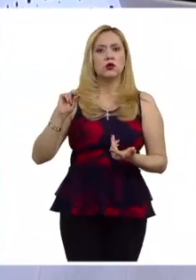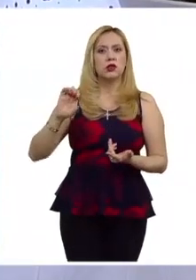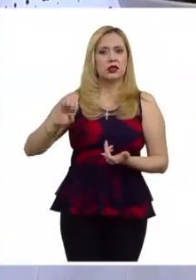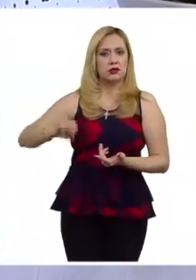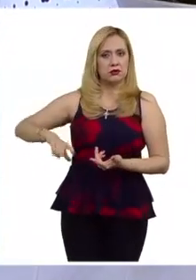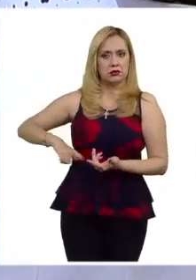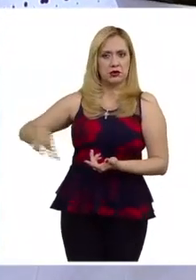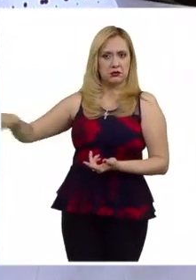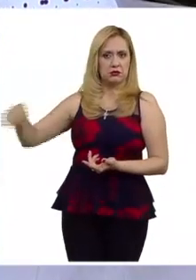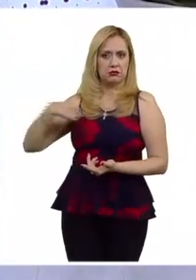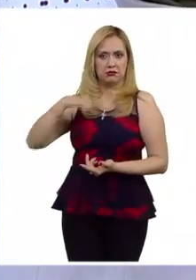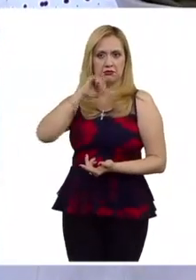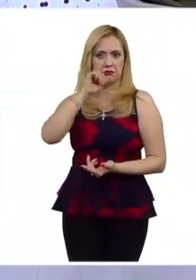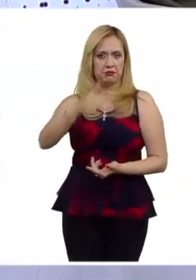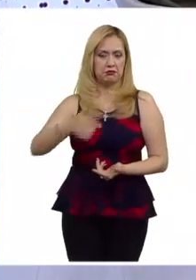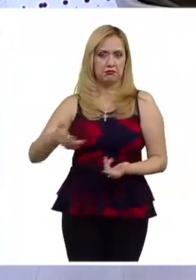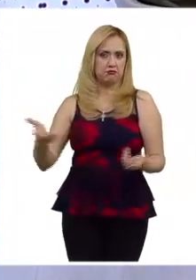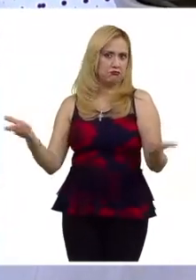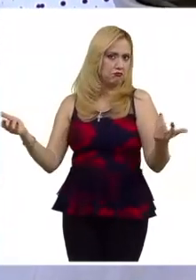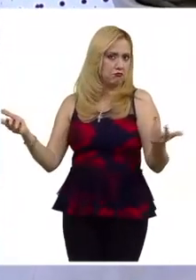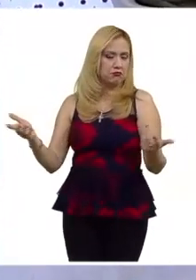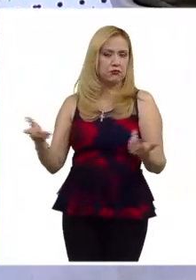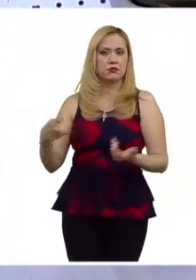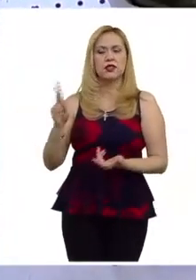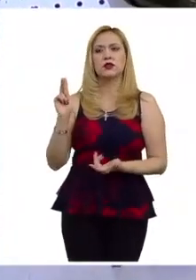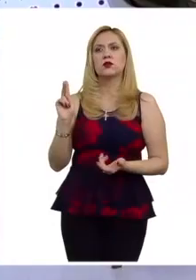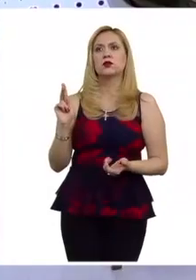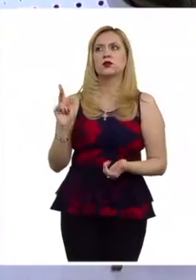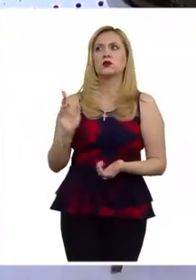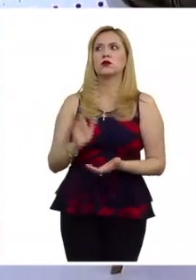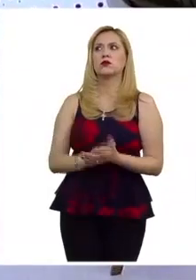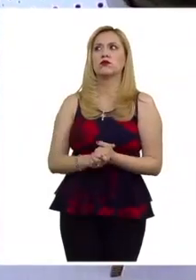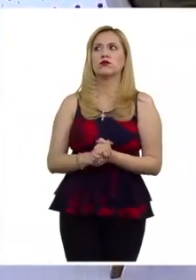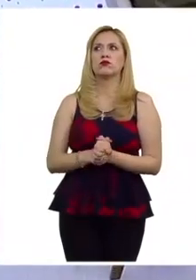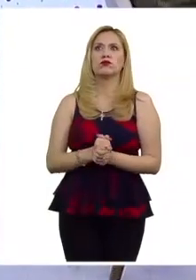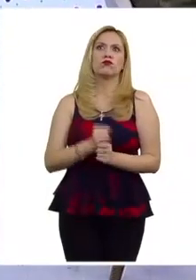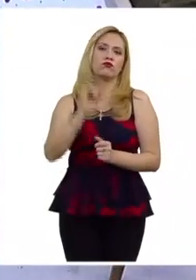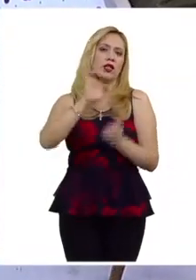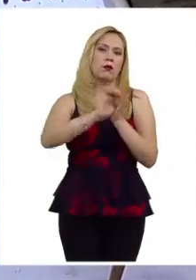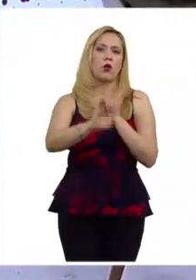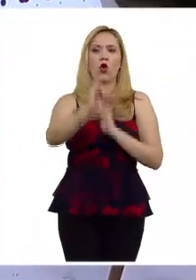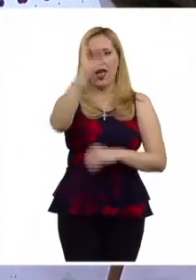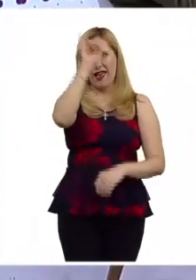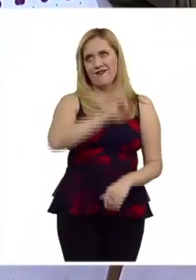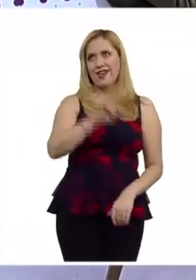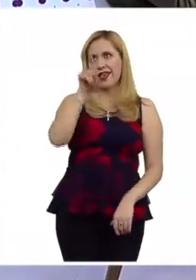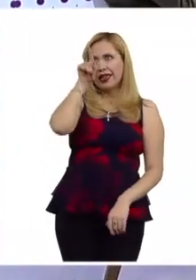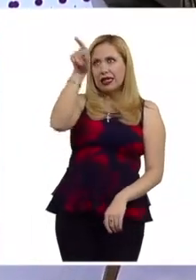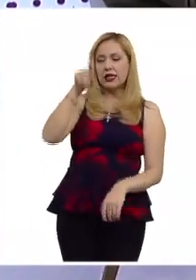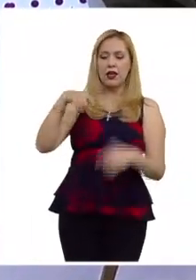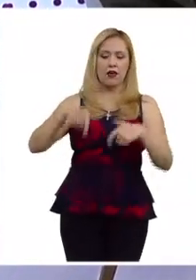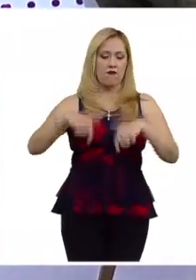ascendencia en la relación en este caso el patrón versus el trabajador